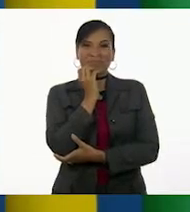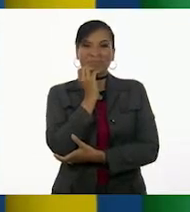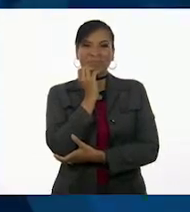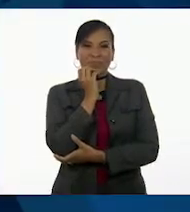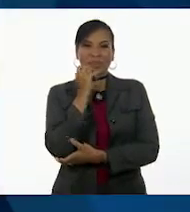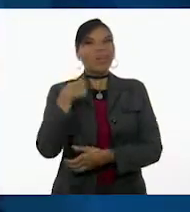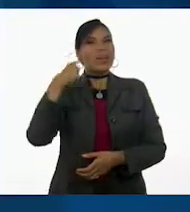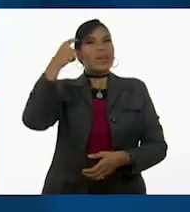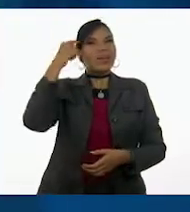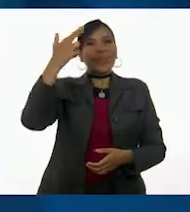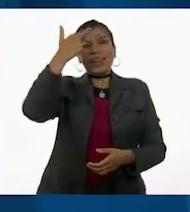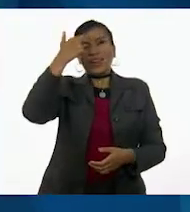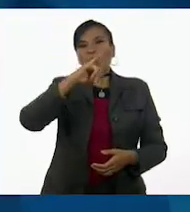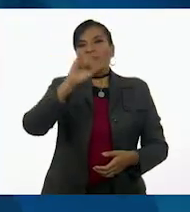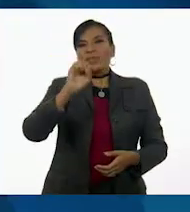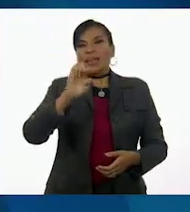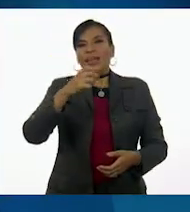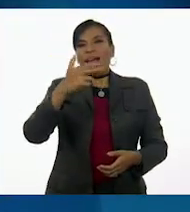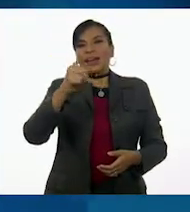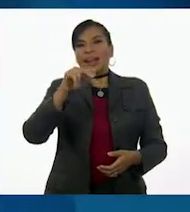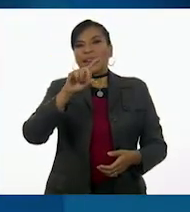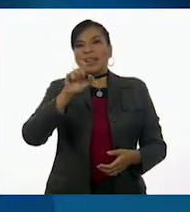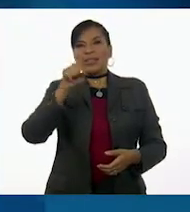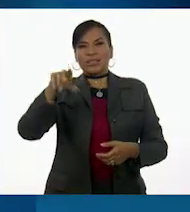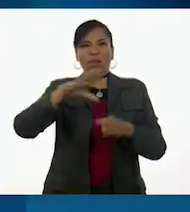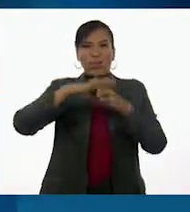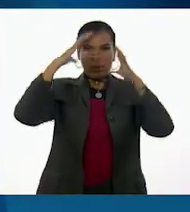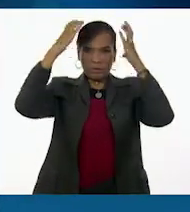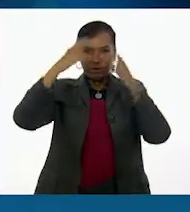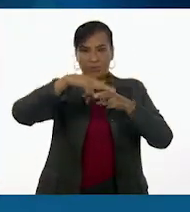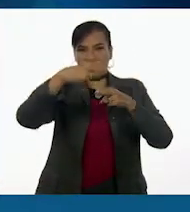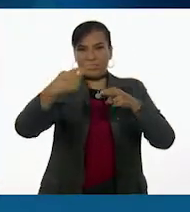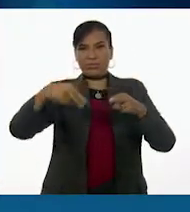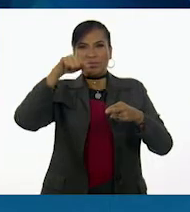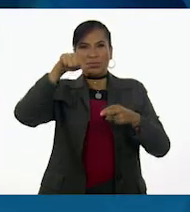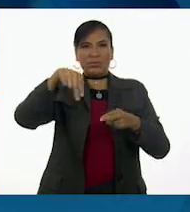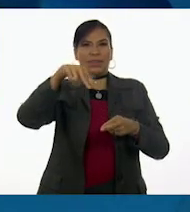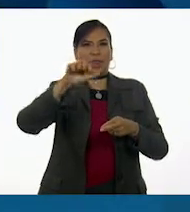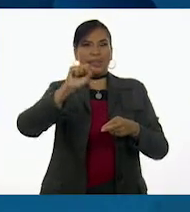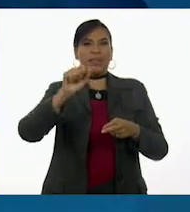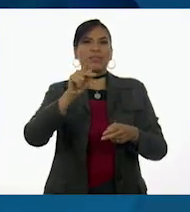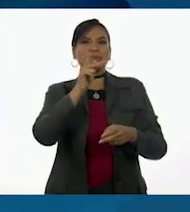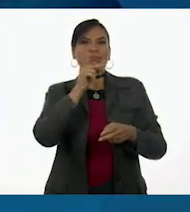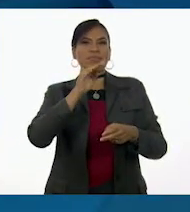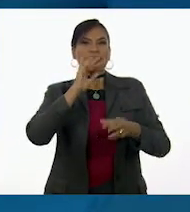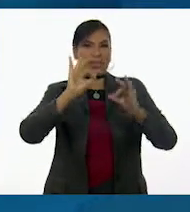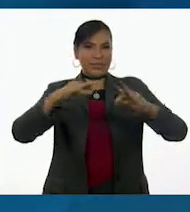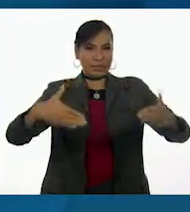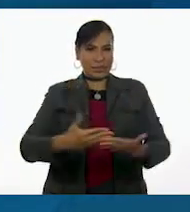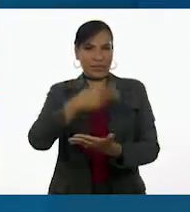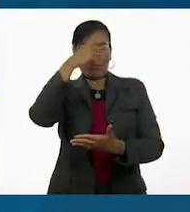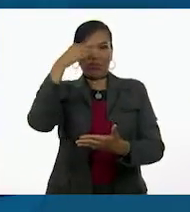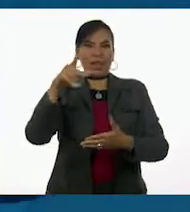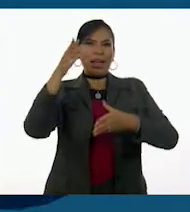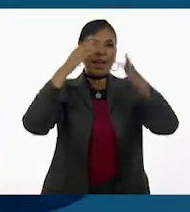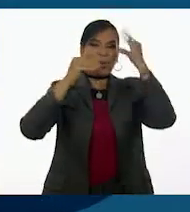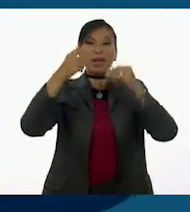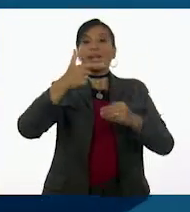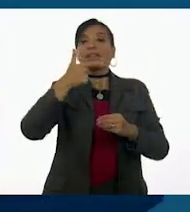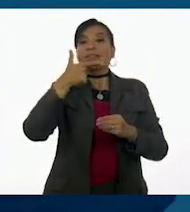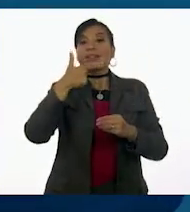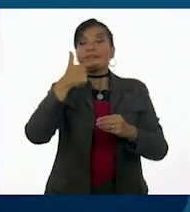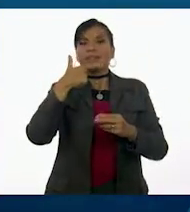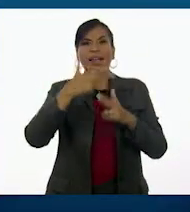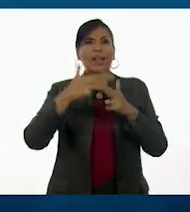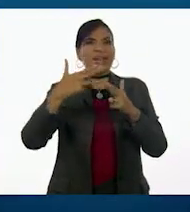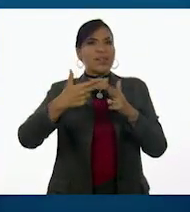Me acuerdo de José Hernández, un astronauta de la NASA con padres de origen mexicanos. Él aprendió a hablar inglés